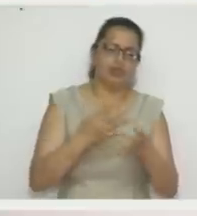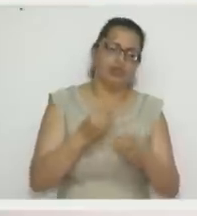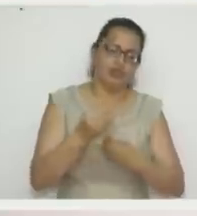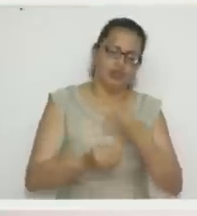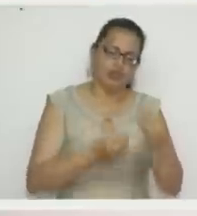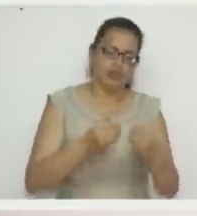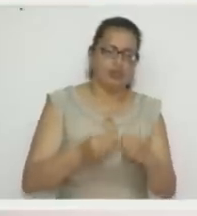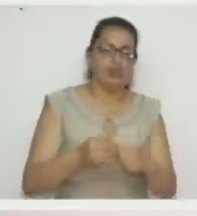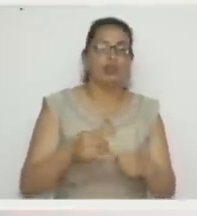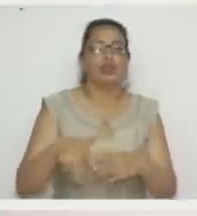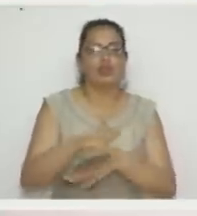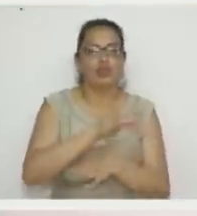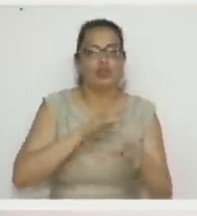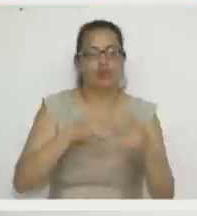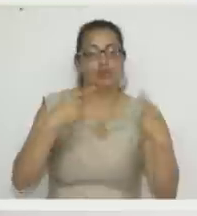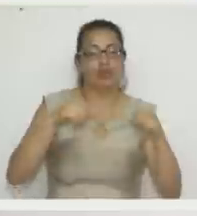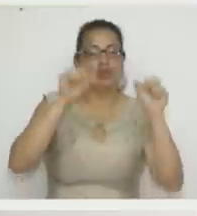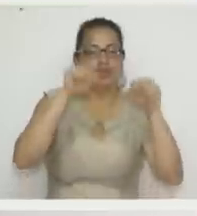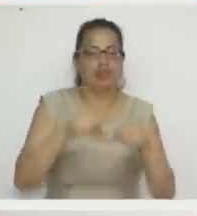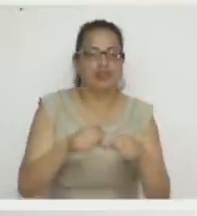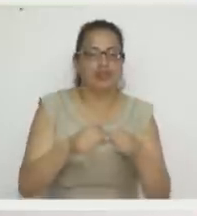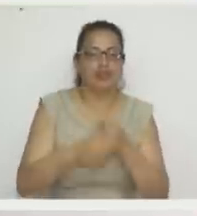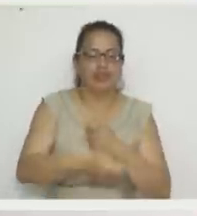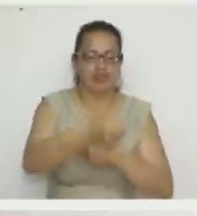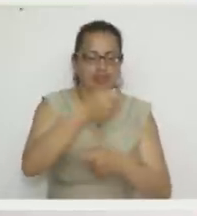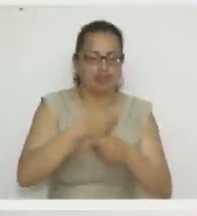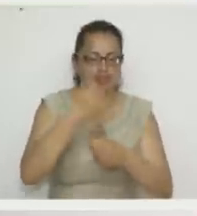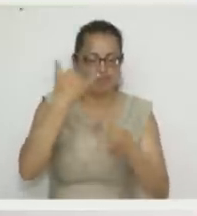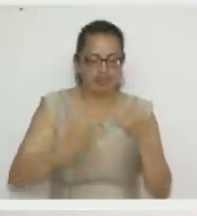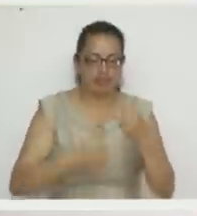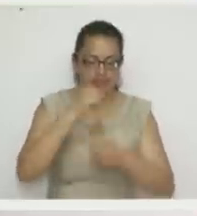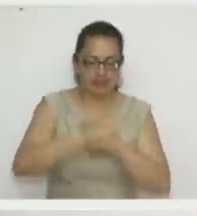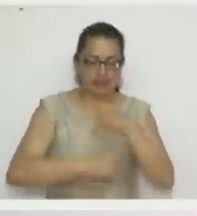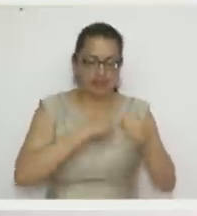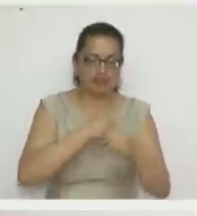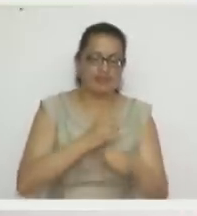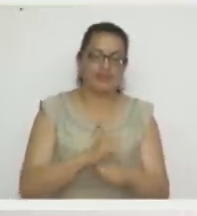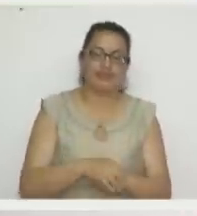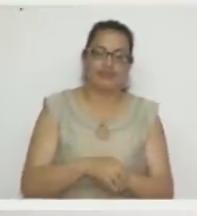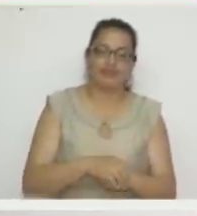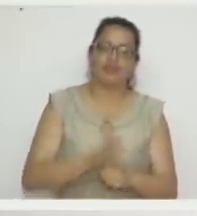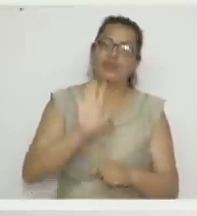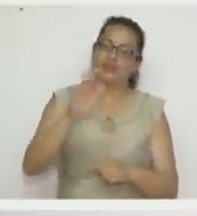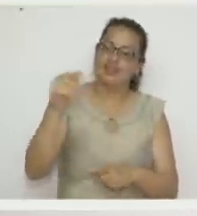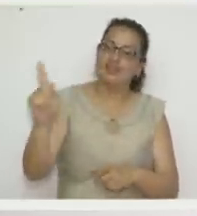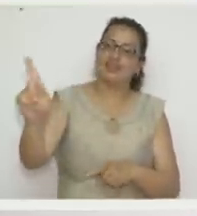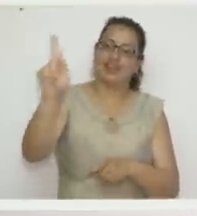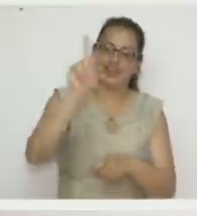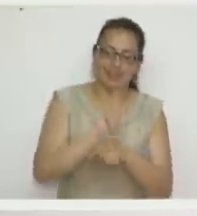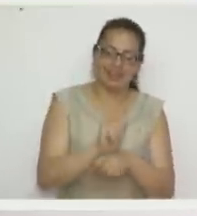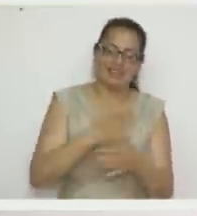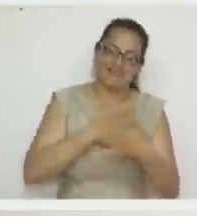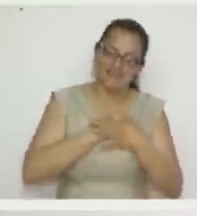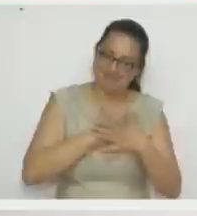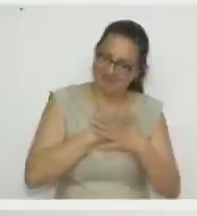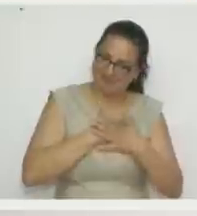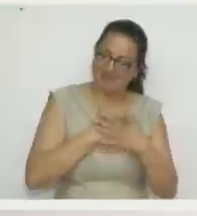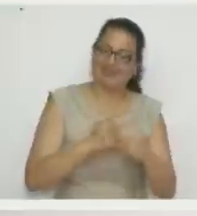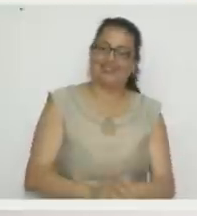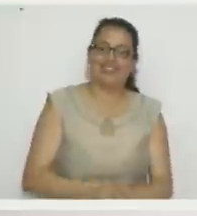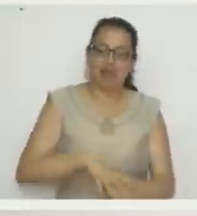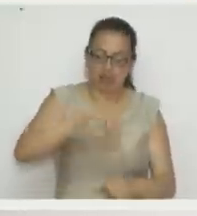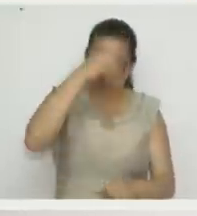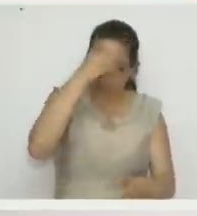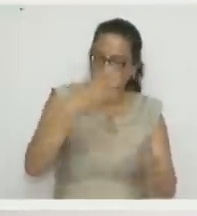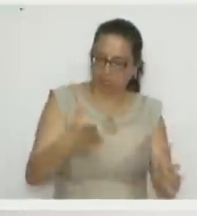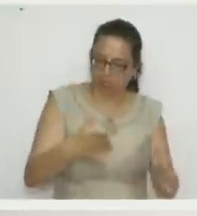y todo para ver qué platica me gano. Usted es una de las mías. Porque trabajo para